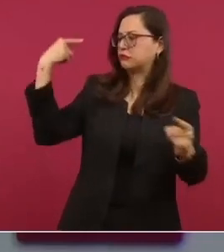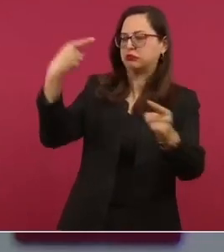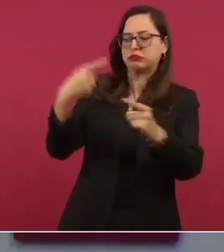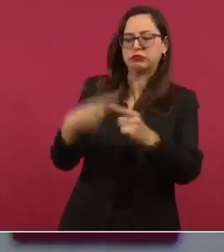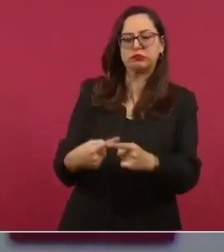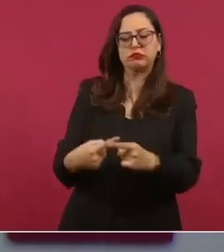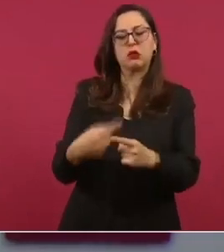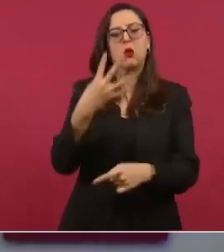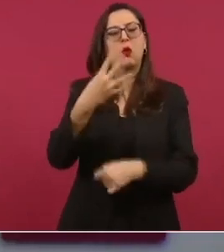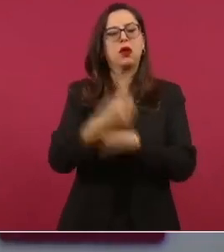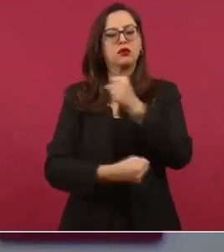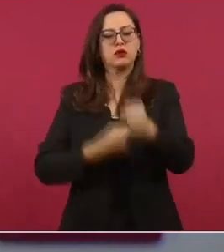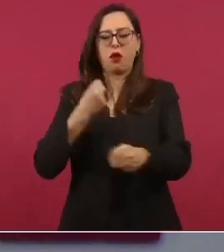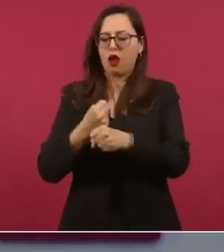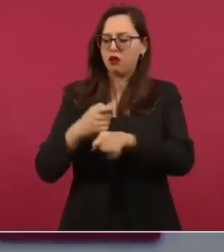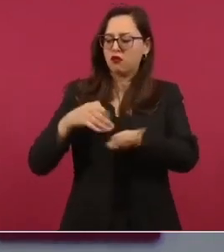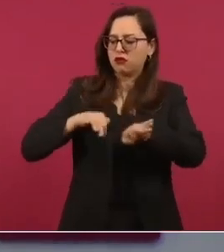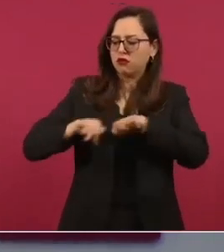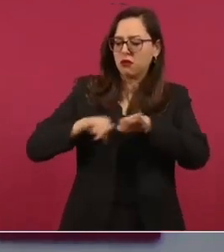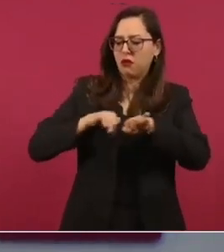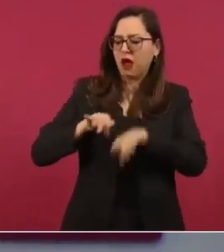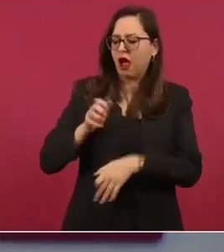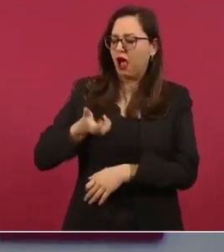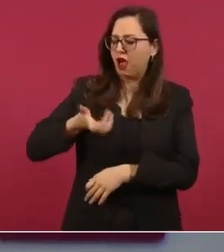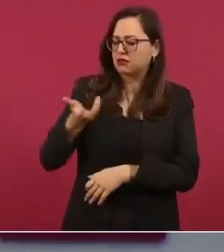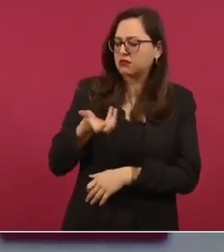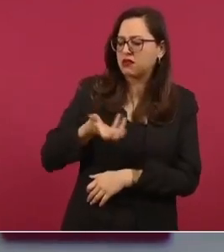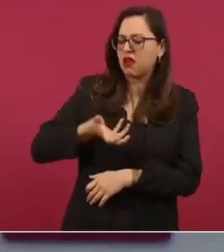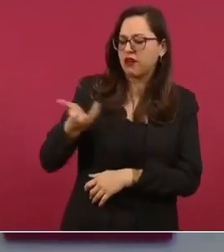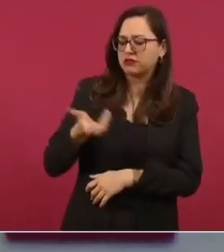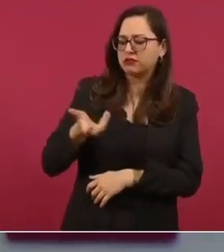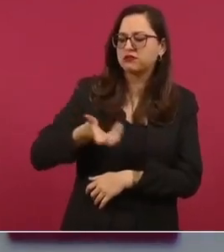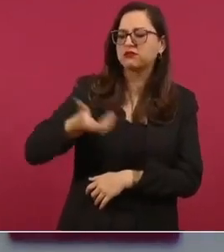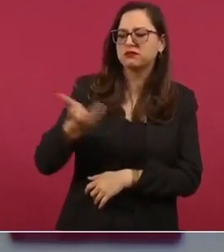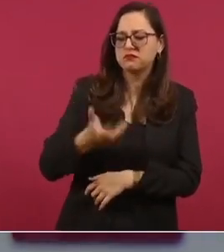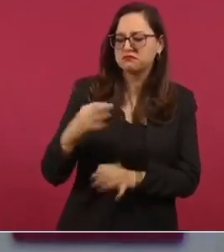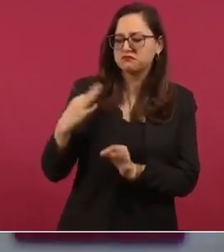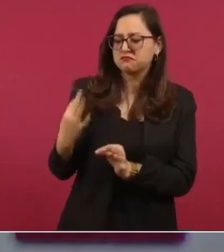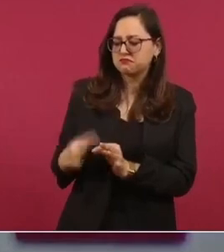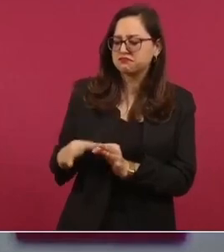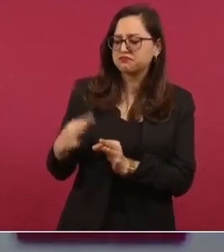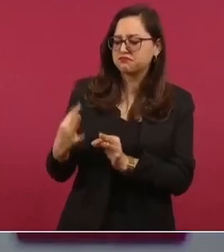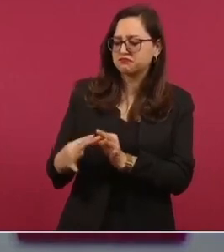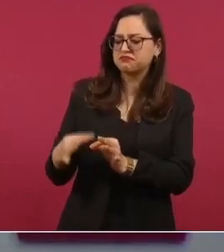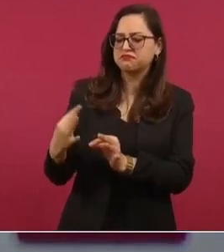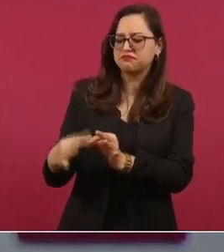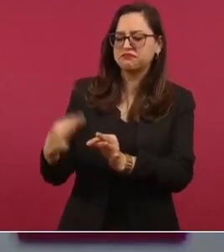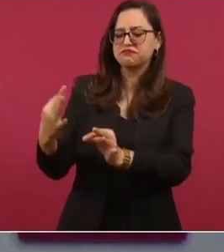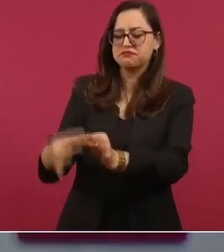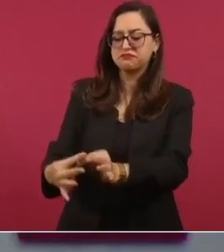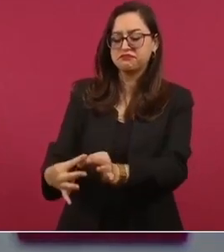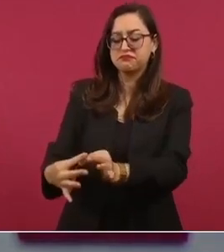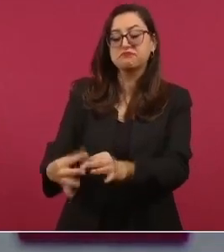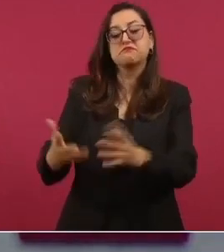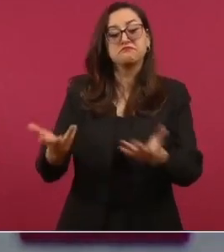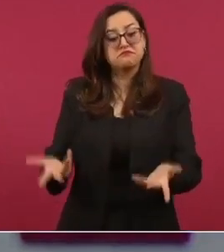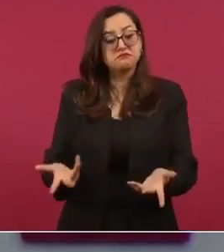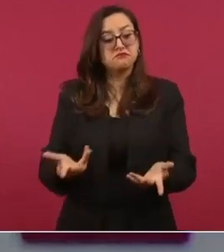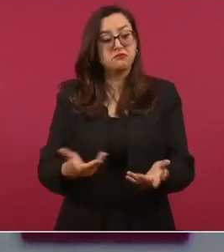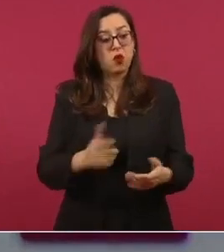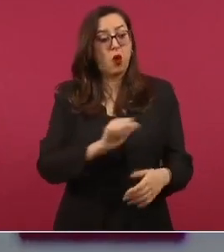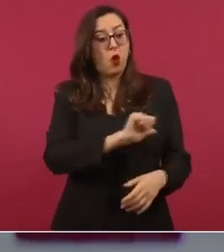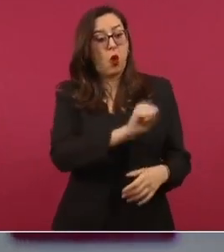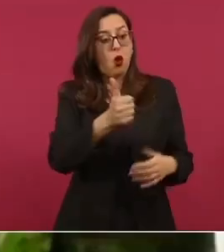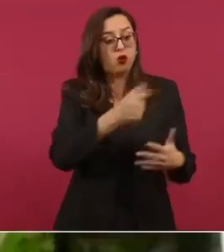y lo que se está haciendo y deberá terminarse al final de mi